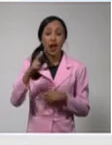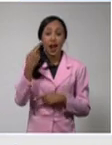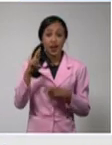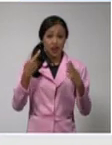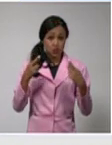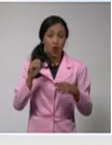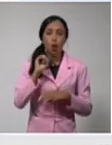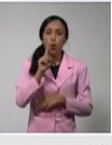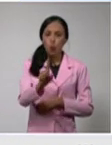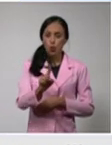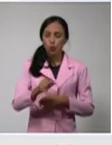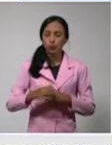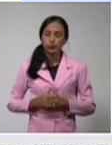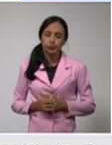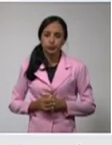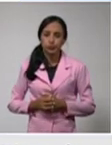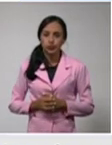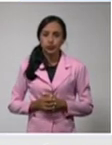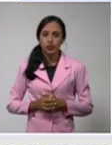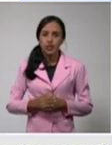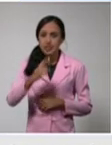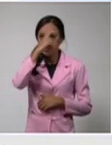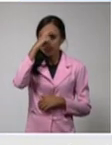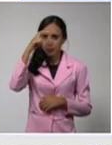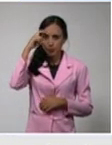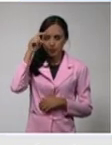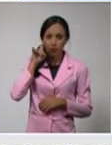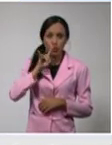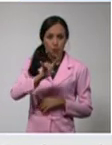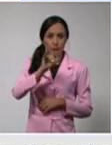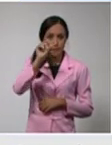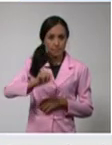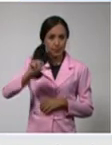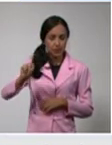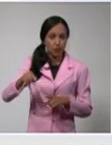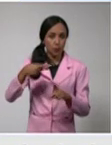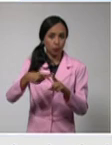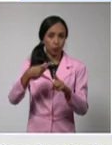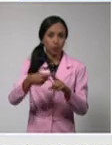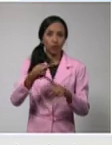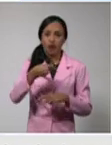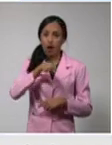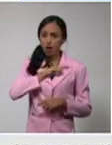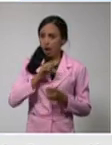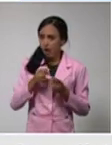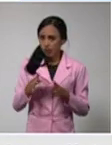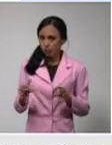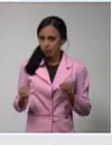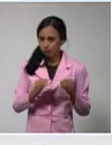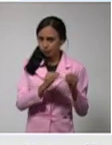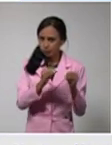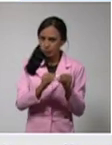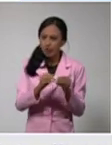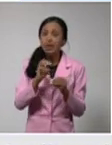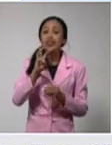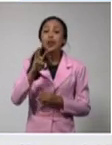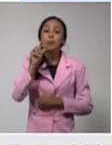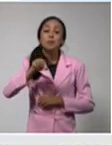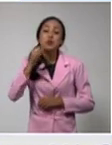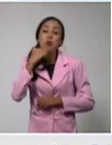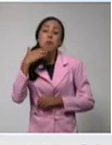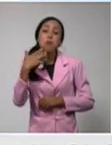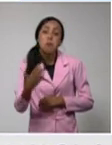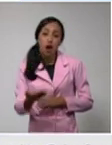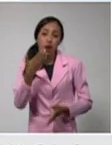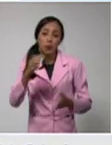Santiespíritu, nueve casos autóctonos ayer, discretamente tres más que el día anterior, pero